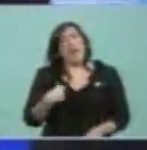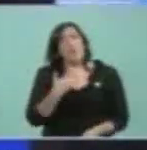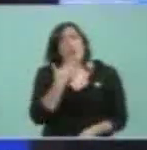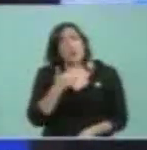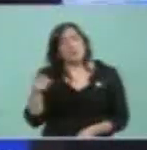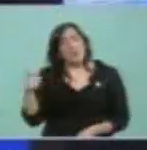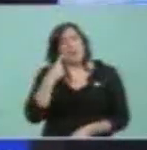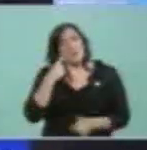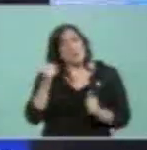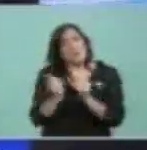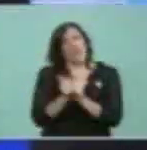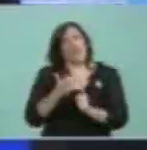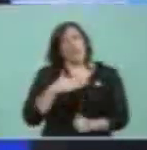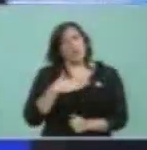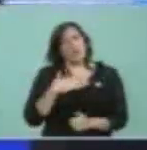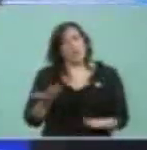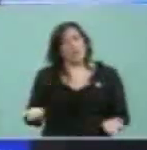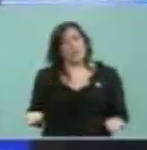chicos.